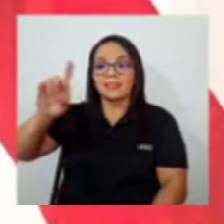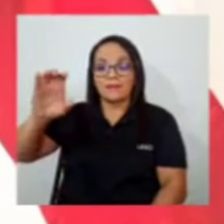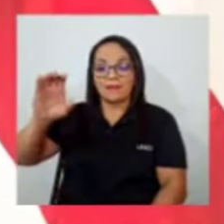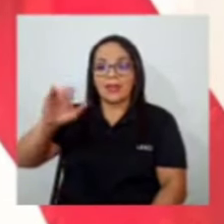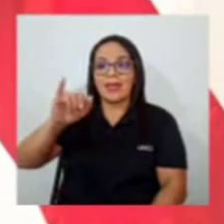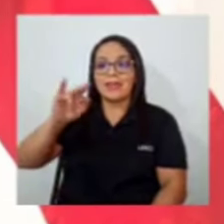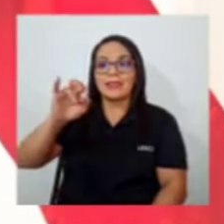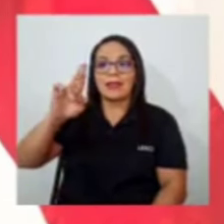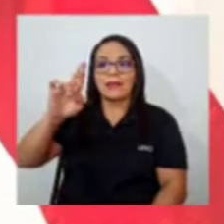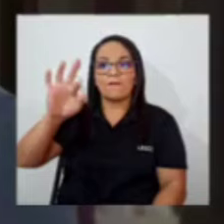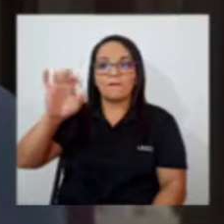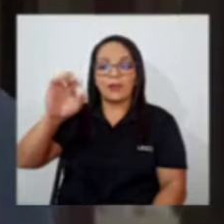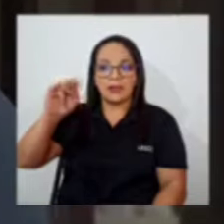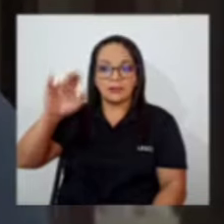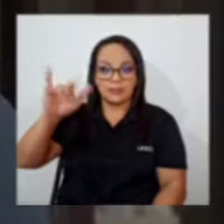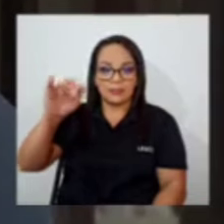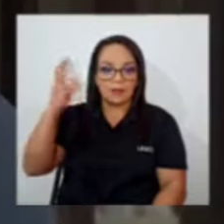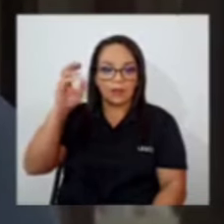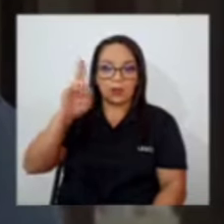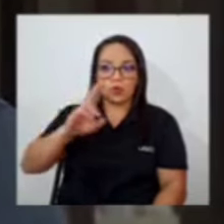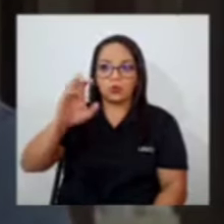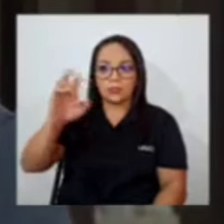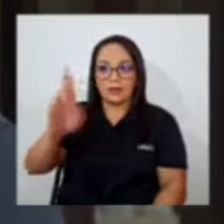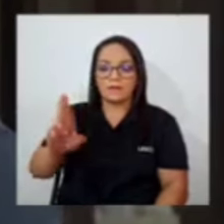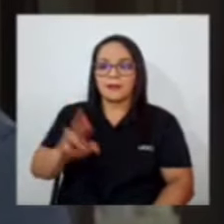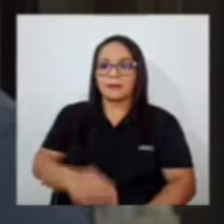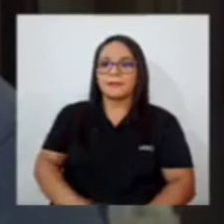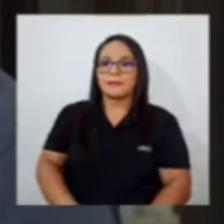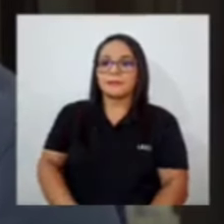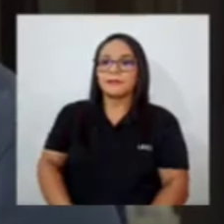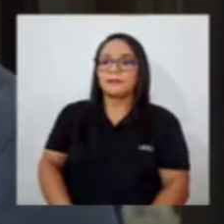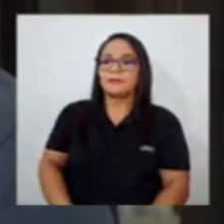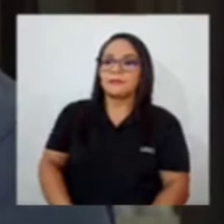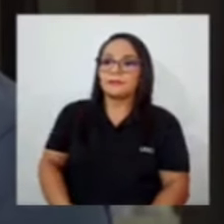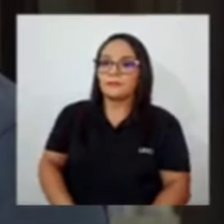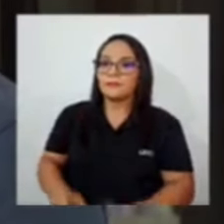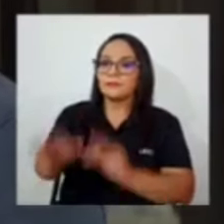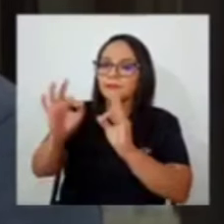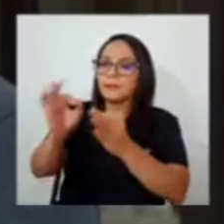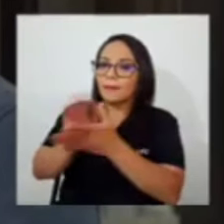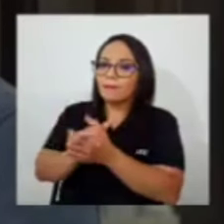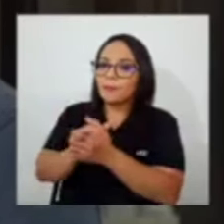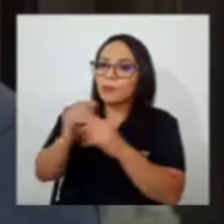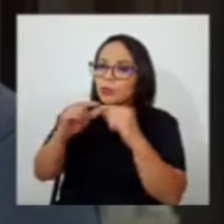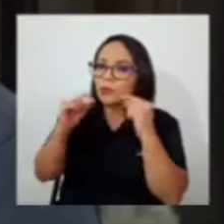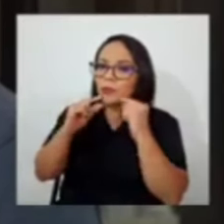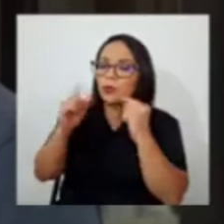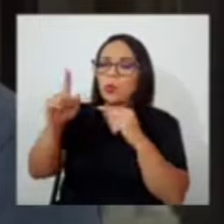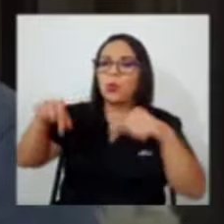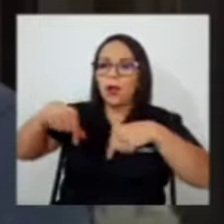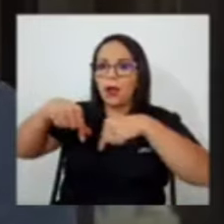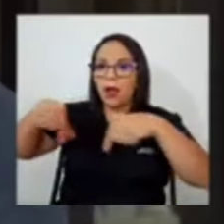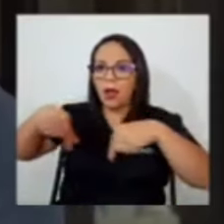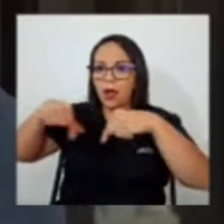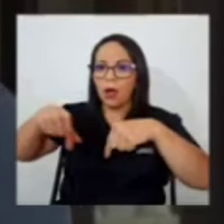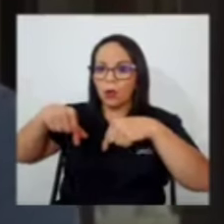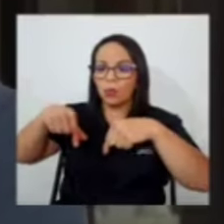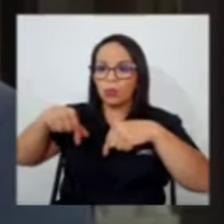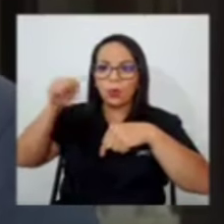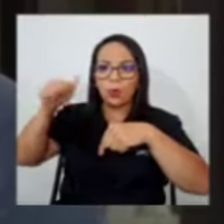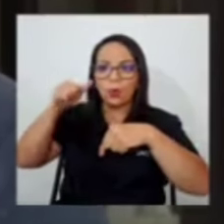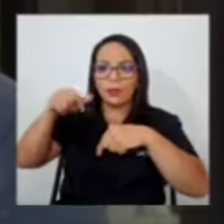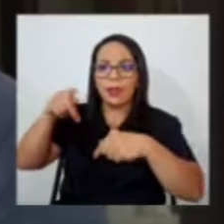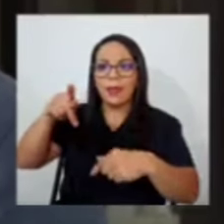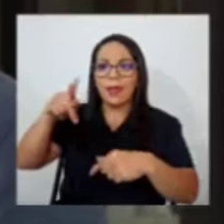radio UCR buenas tardes don Rodrigo don Rodrigo según un audio filtrado por la ex ministra de comunicación Patricia Navarro